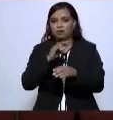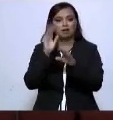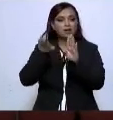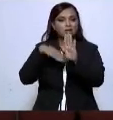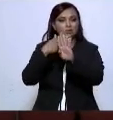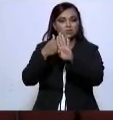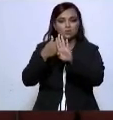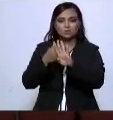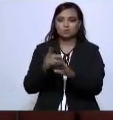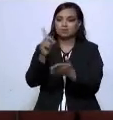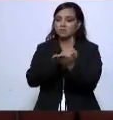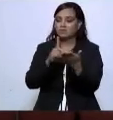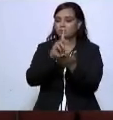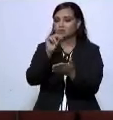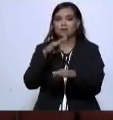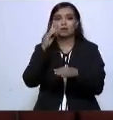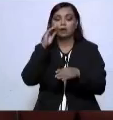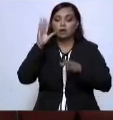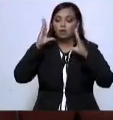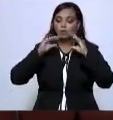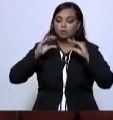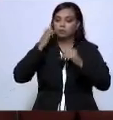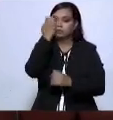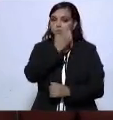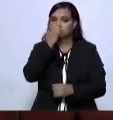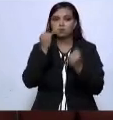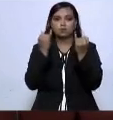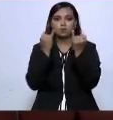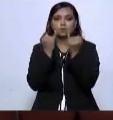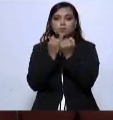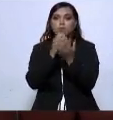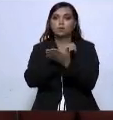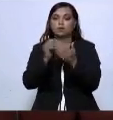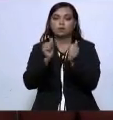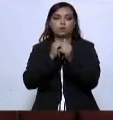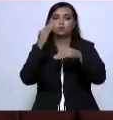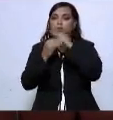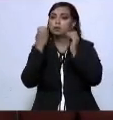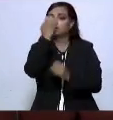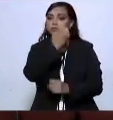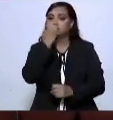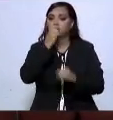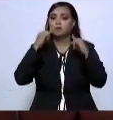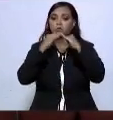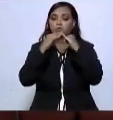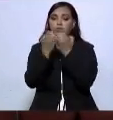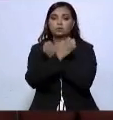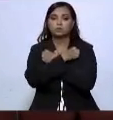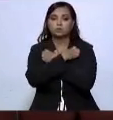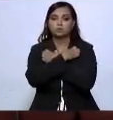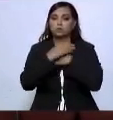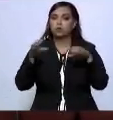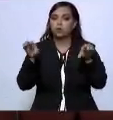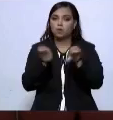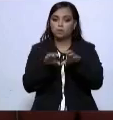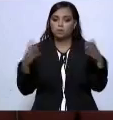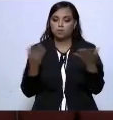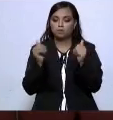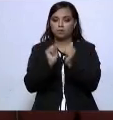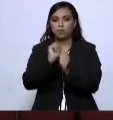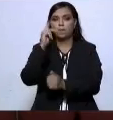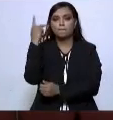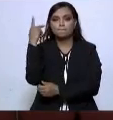e impulsar la colaboración con las instituciones educativas, como hemos hecho con las